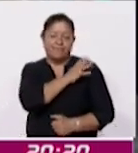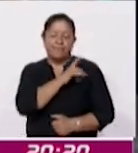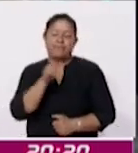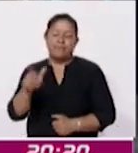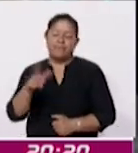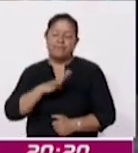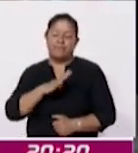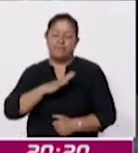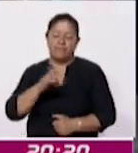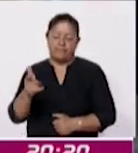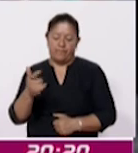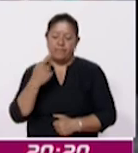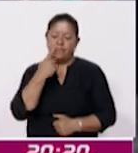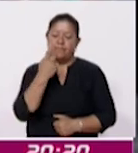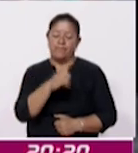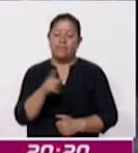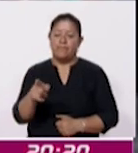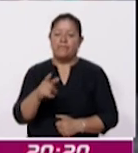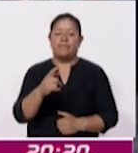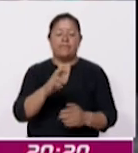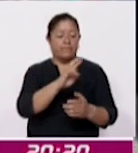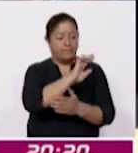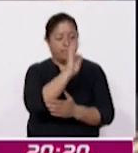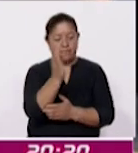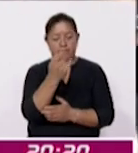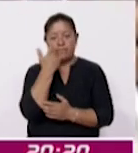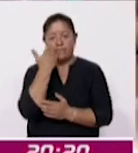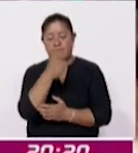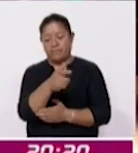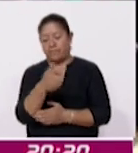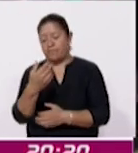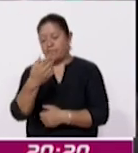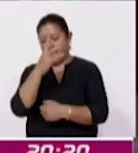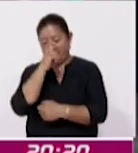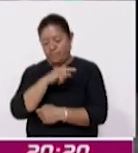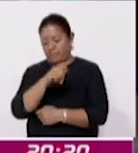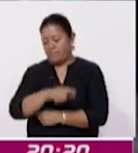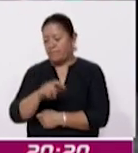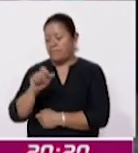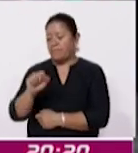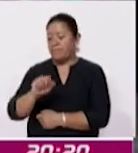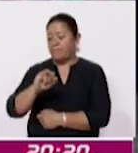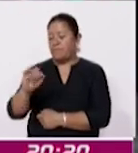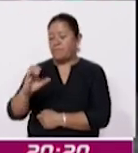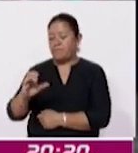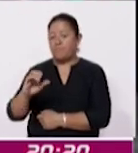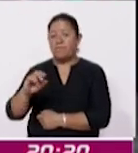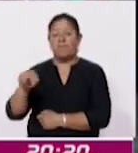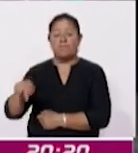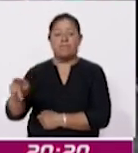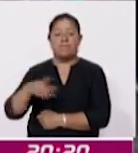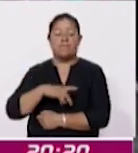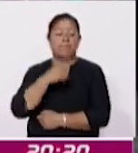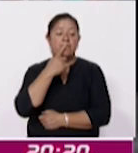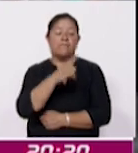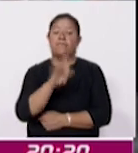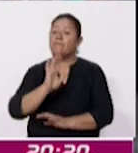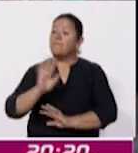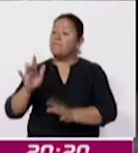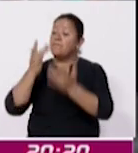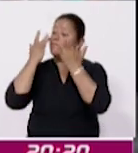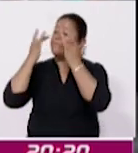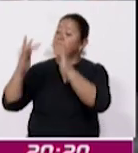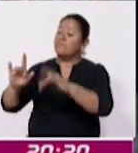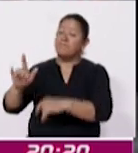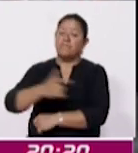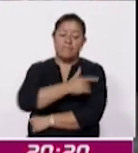de seguridad. La reforma busca revertir el fallo de la Suprema Corte de Justicia de la Nación, que ordenó retirar el mando operativo y administrativo de